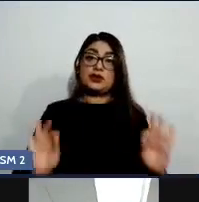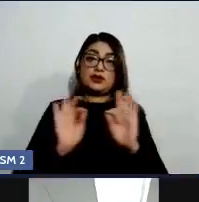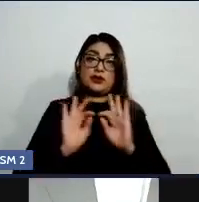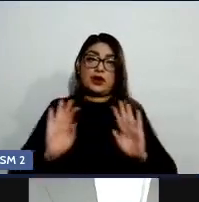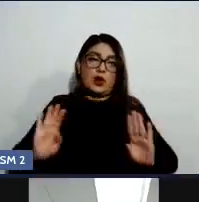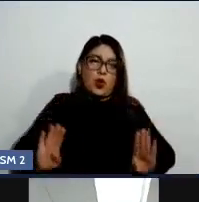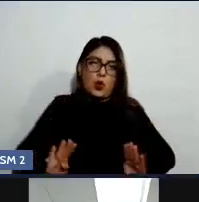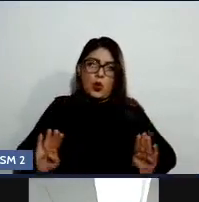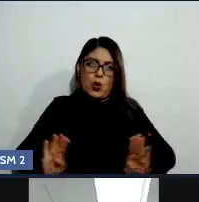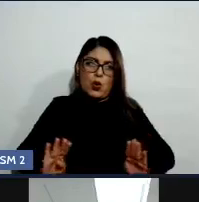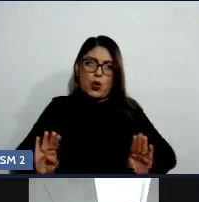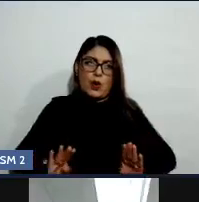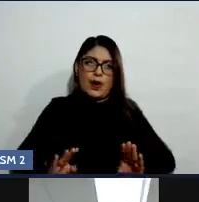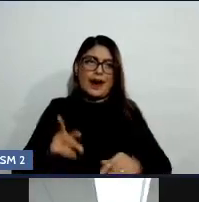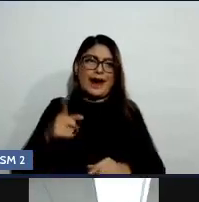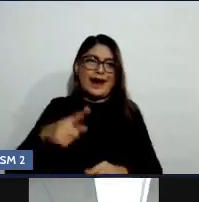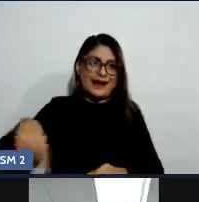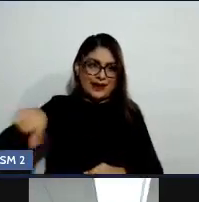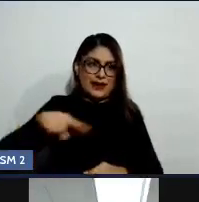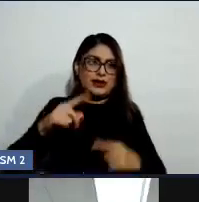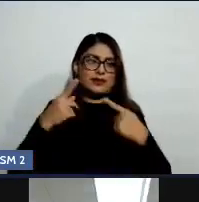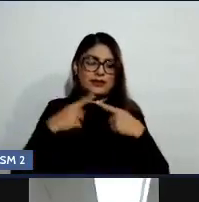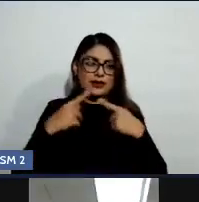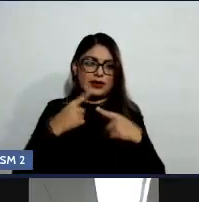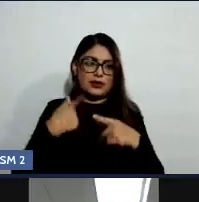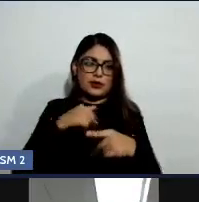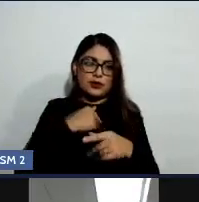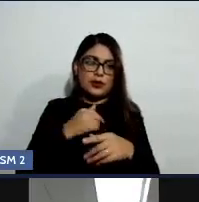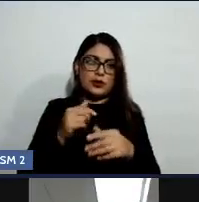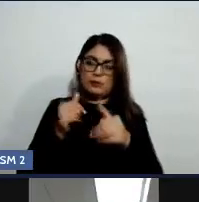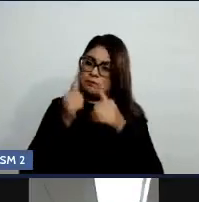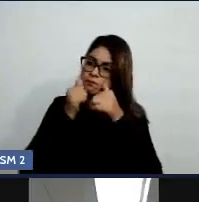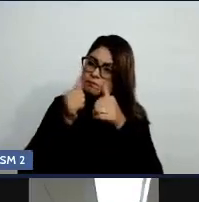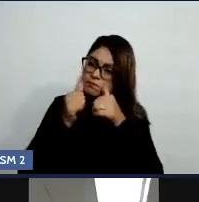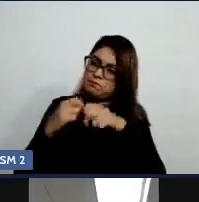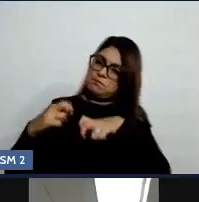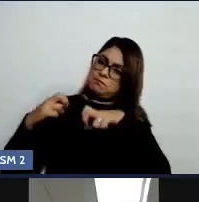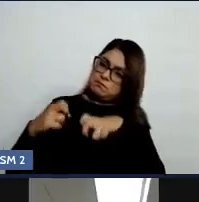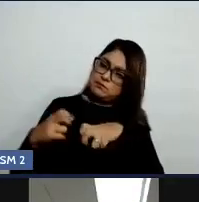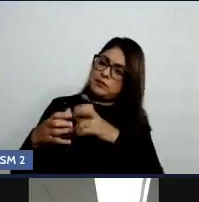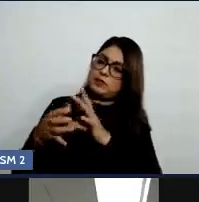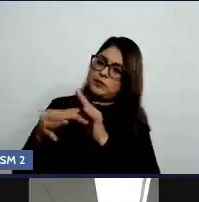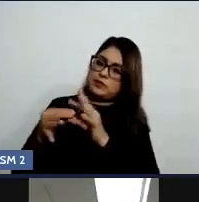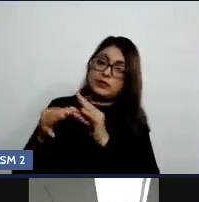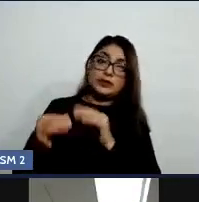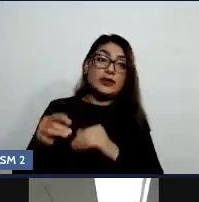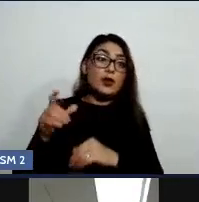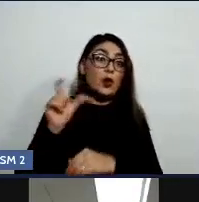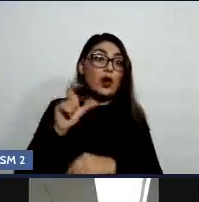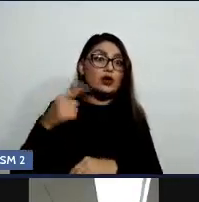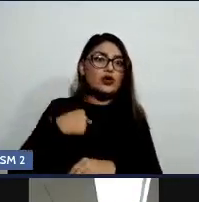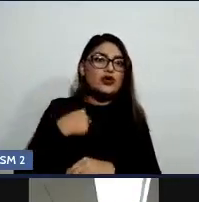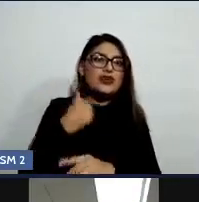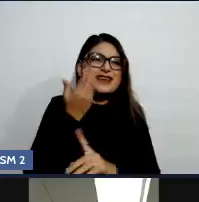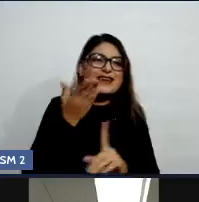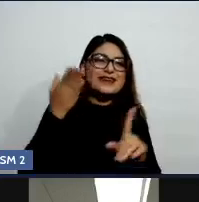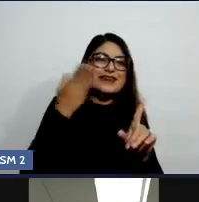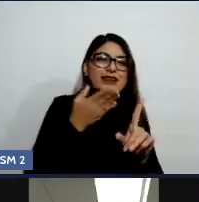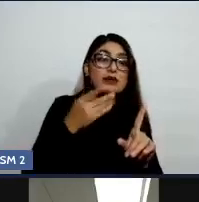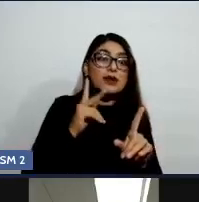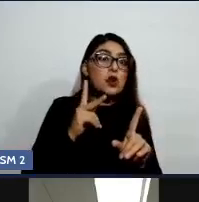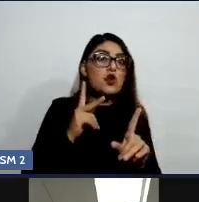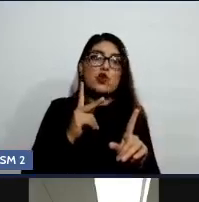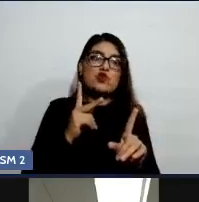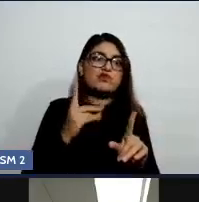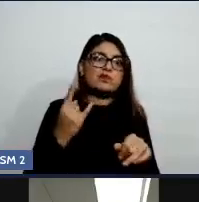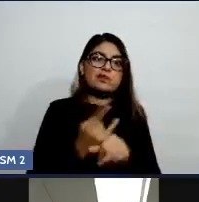personas que por aquí atendemos. Cuando las cosas no salen como a mí me gusta, o como a mí me hubiera gustado,